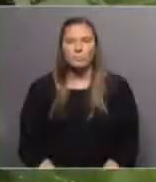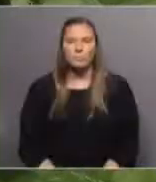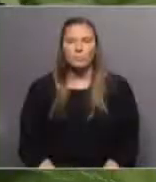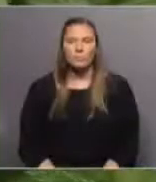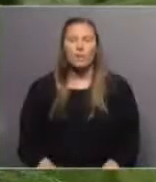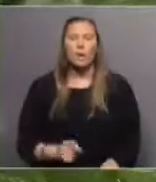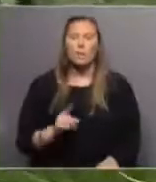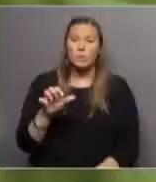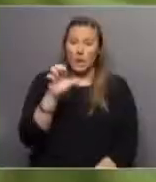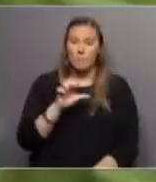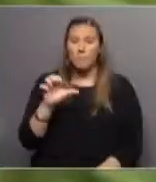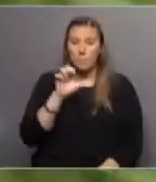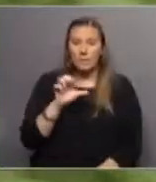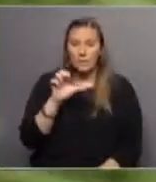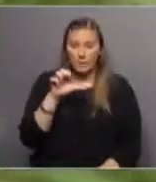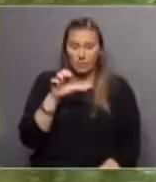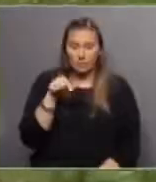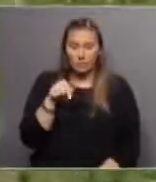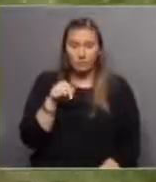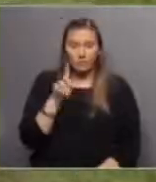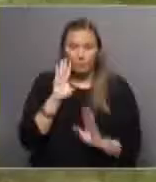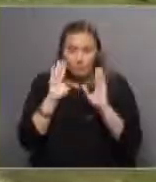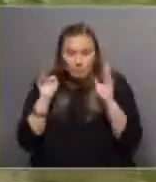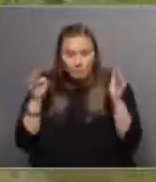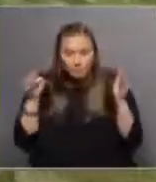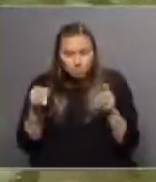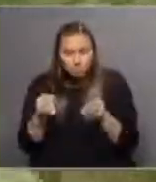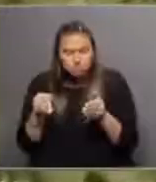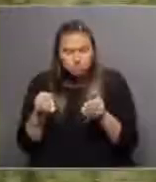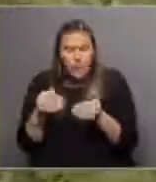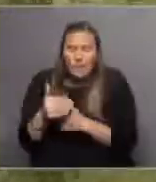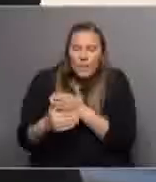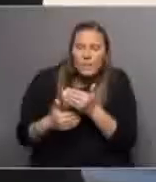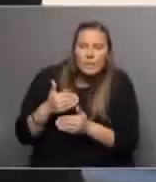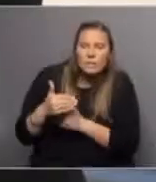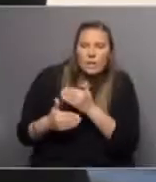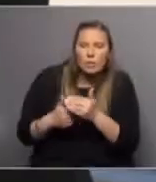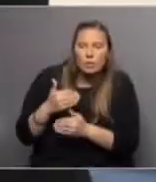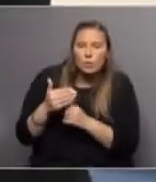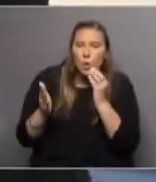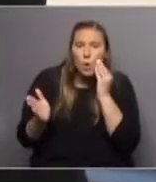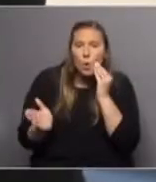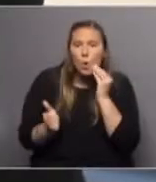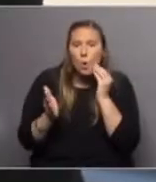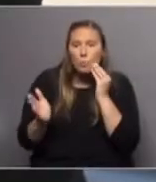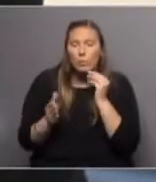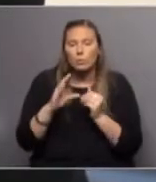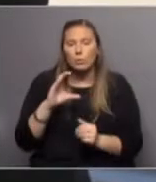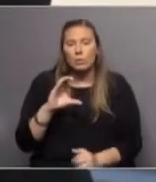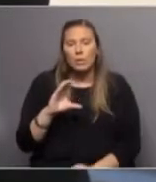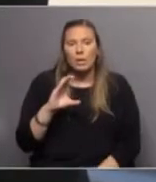Hay una empresa que está dedicada a lo que es el desarrollo de productos en base a CBD,